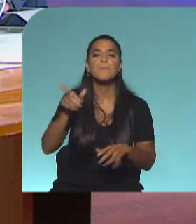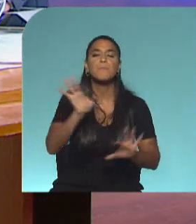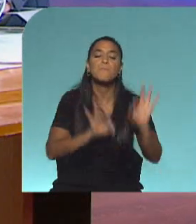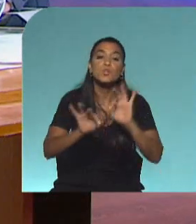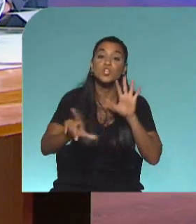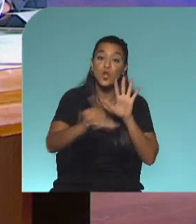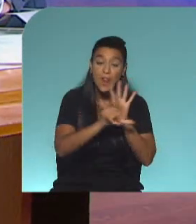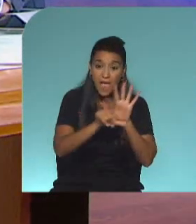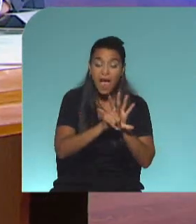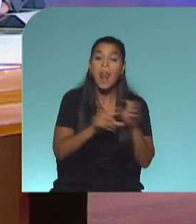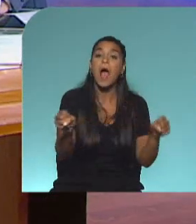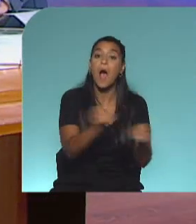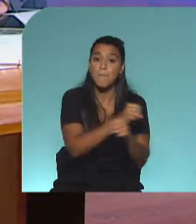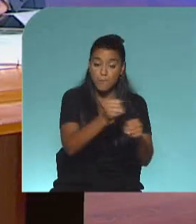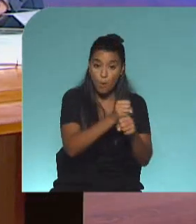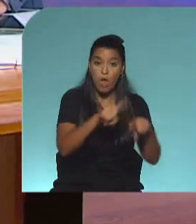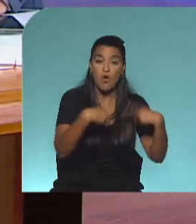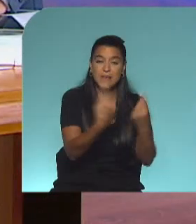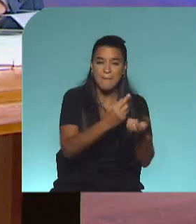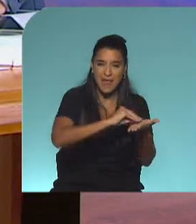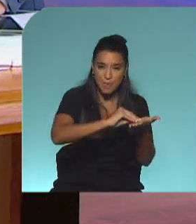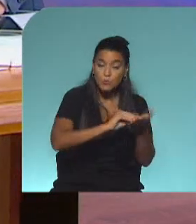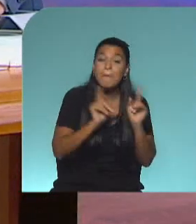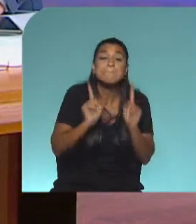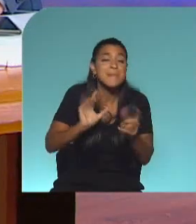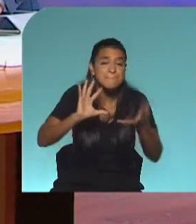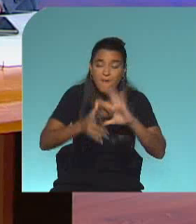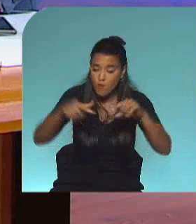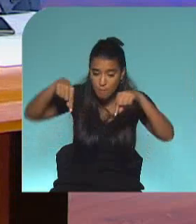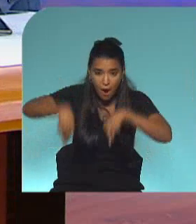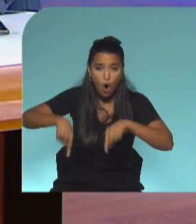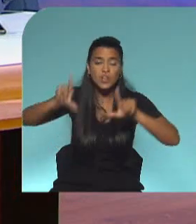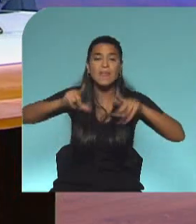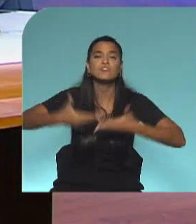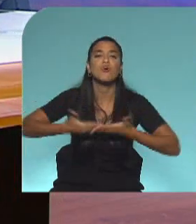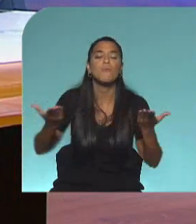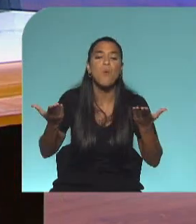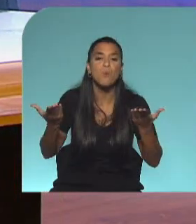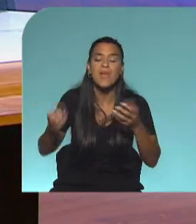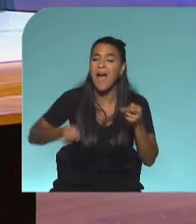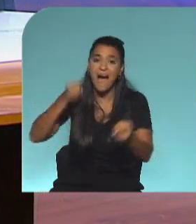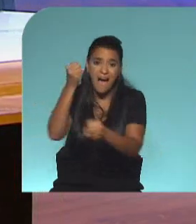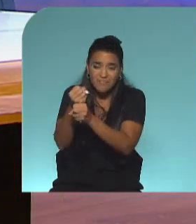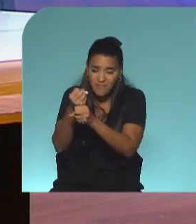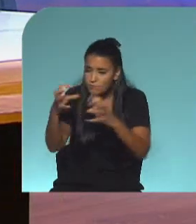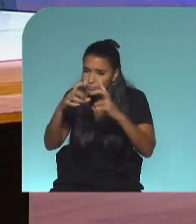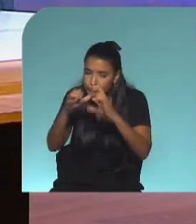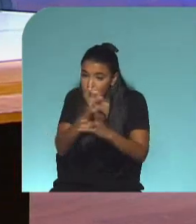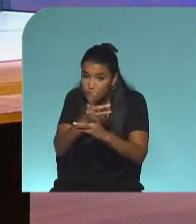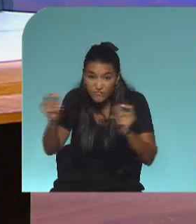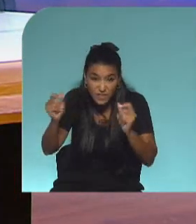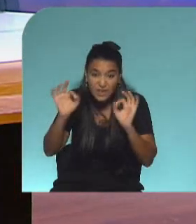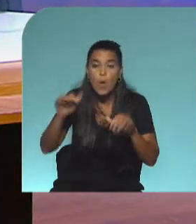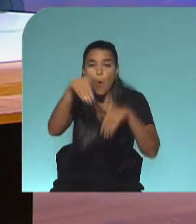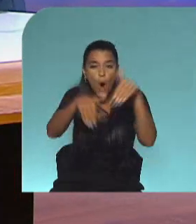proyecto de aborto legal obtuvo media sanción allí en la Cámara de Diputados. De la misma forma, hoy en Televisión Pública, hasta que termine el debate y hasta que